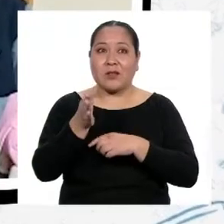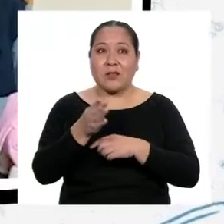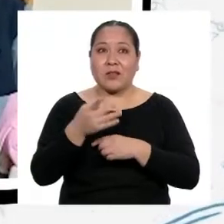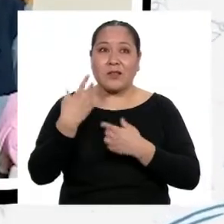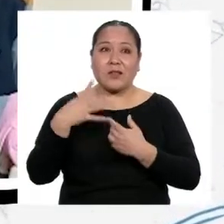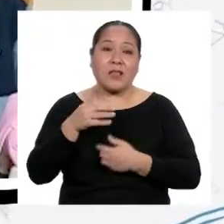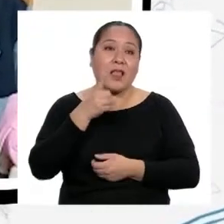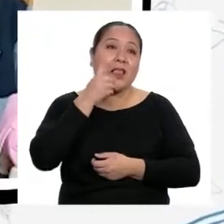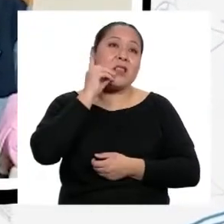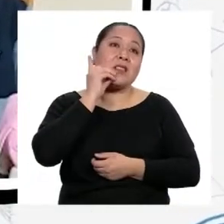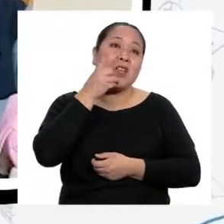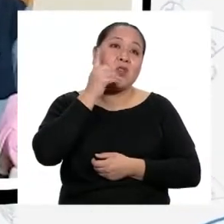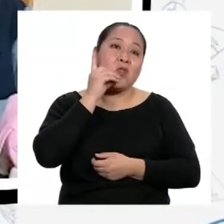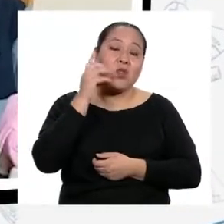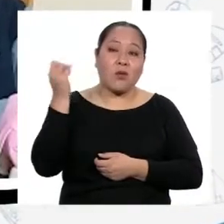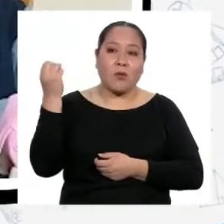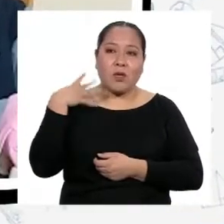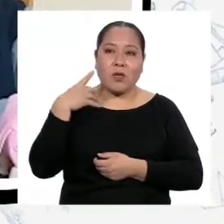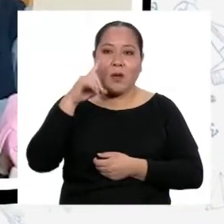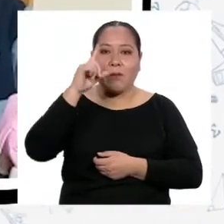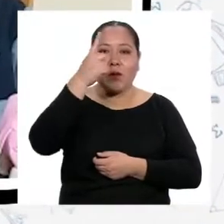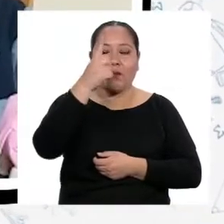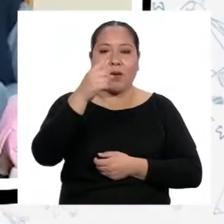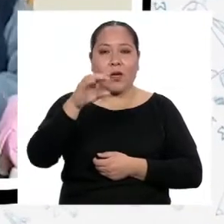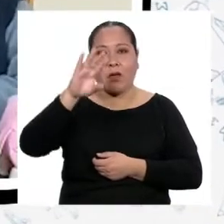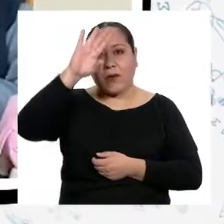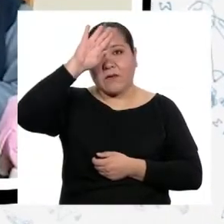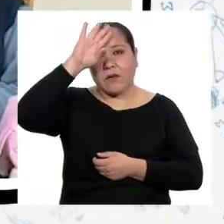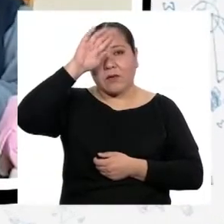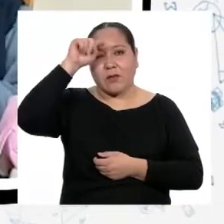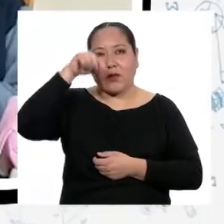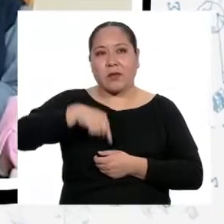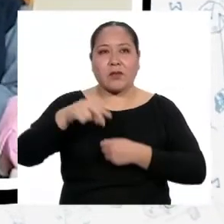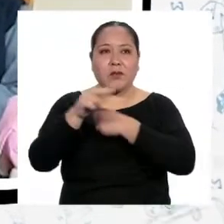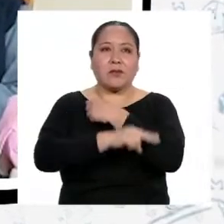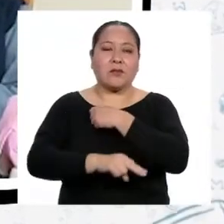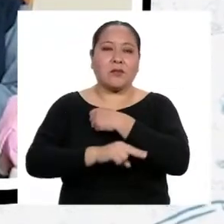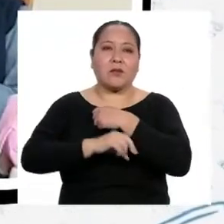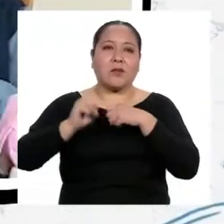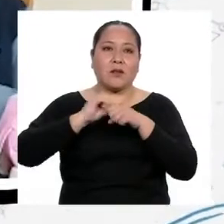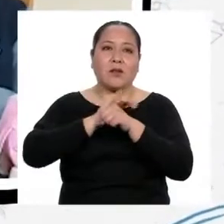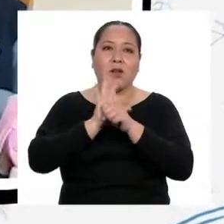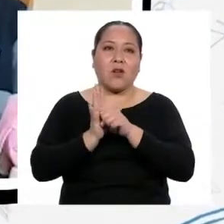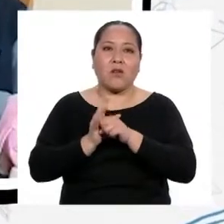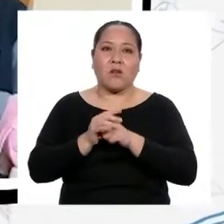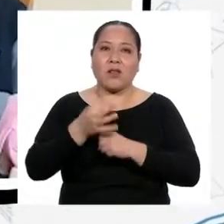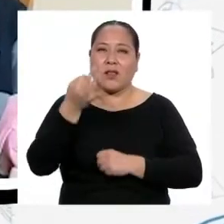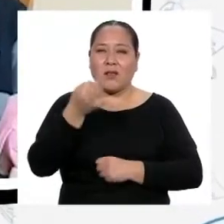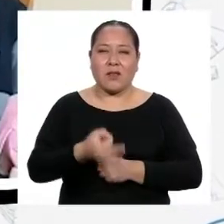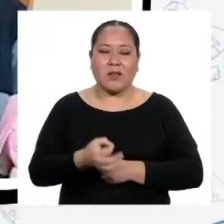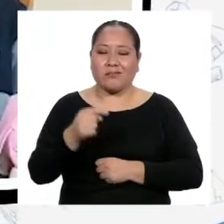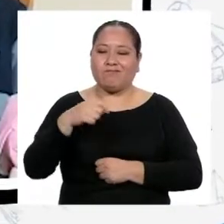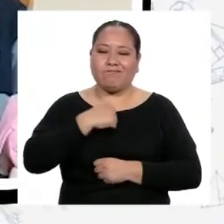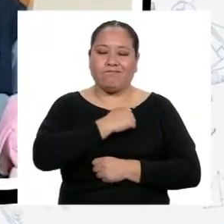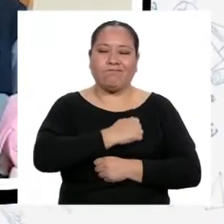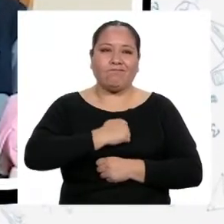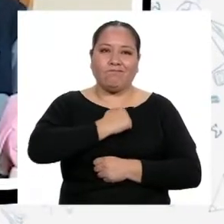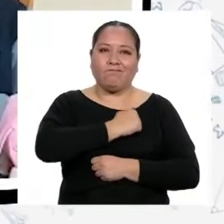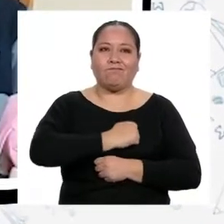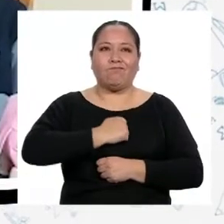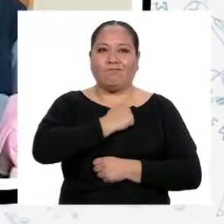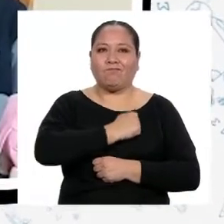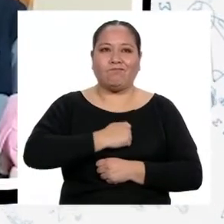desayunando me enteré del primer infectado a nivel nacional de COVID-19. La verdad es que es una tragedia y